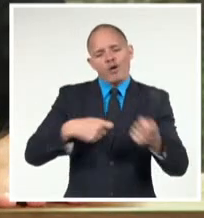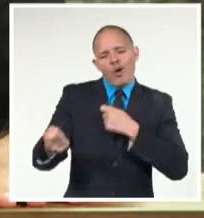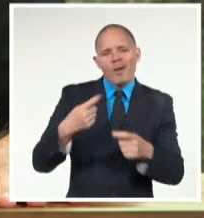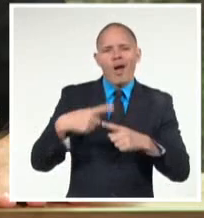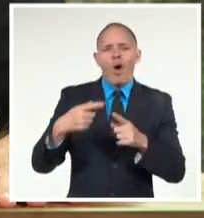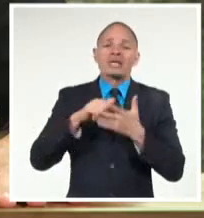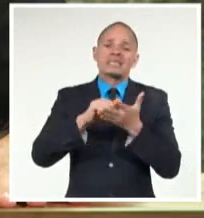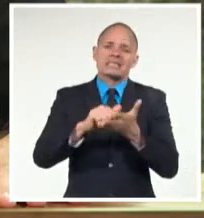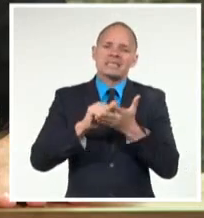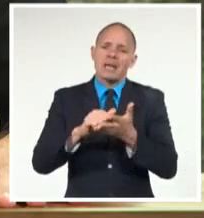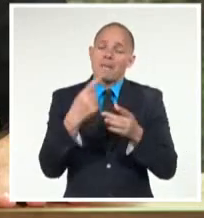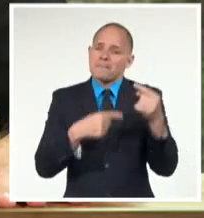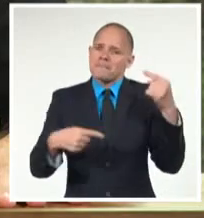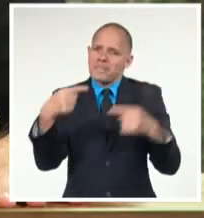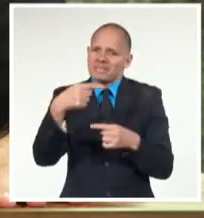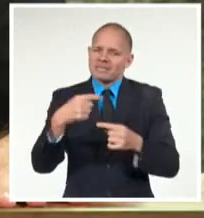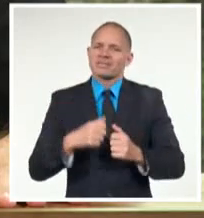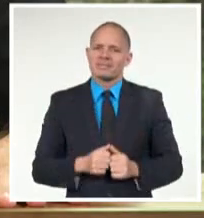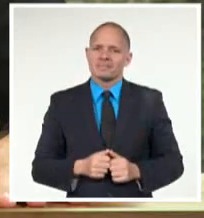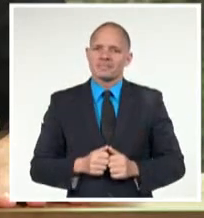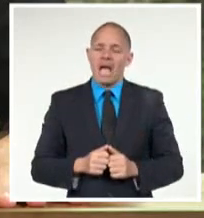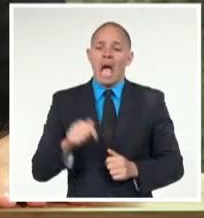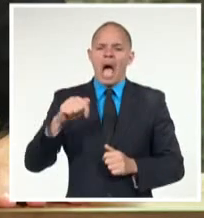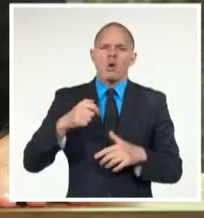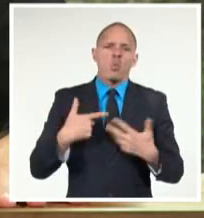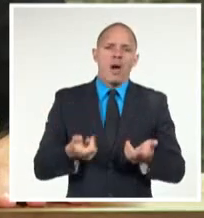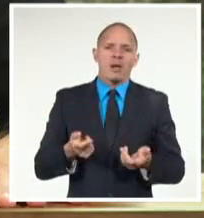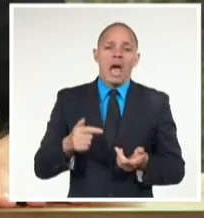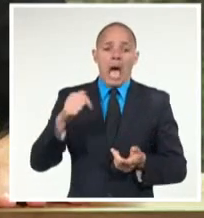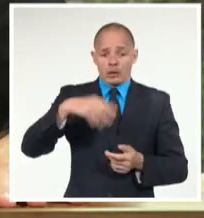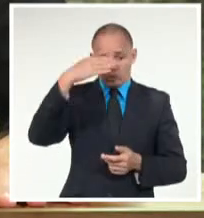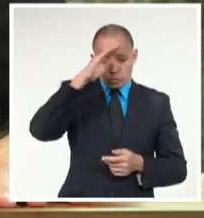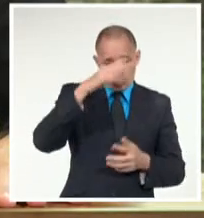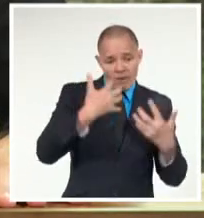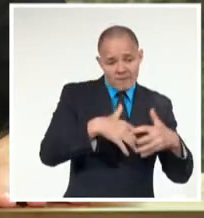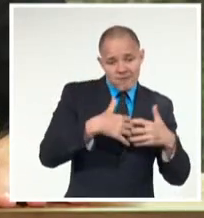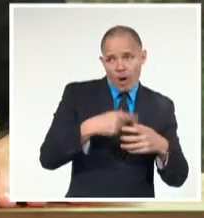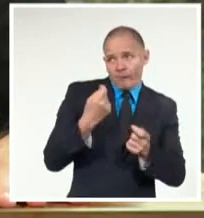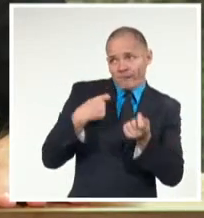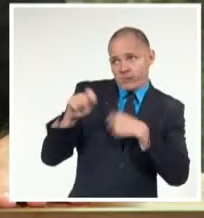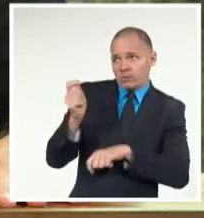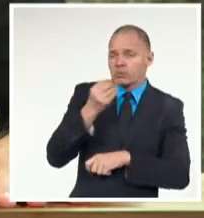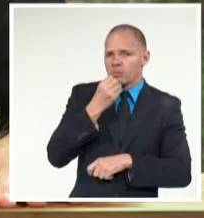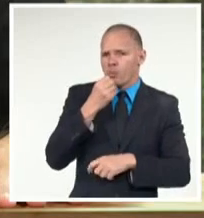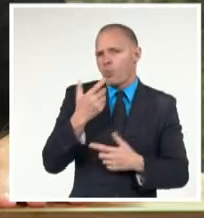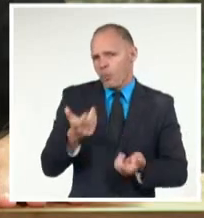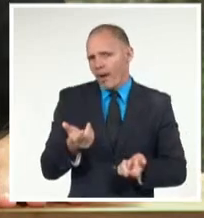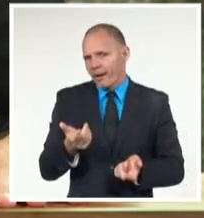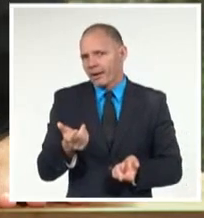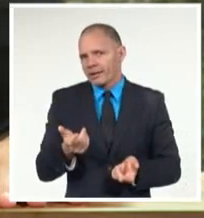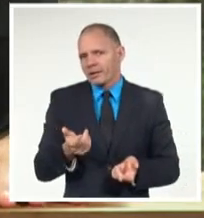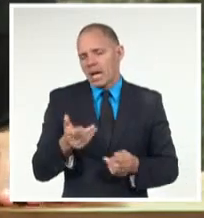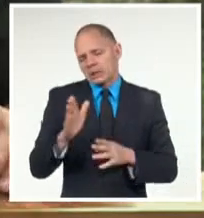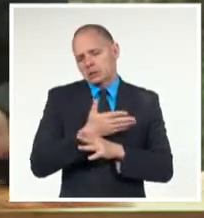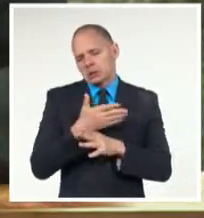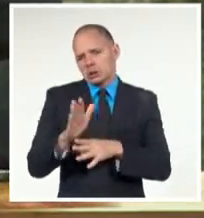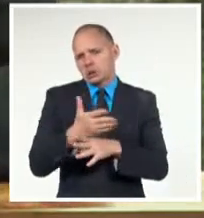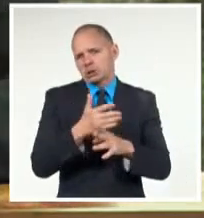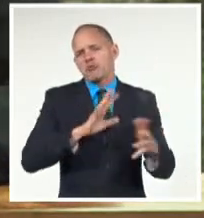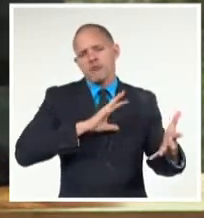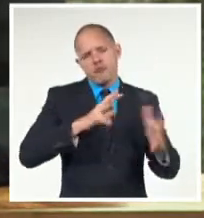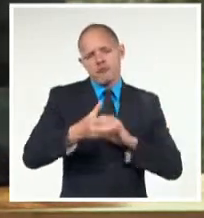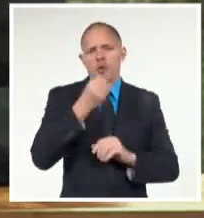y servicios, en particular, la exportación de productos cubanos a partir de la oferta exportable nacional y sobre la base